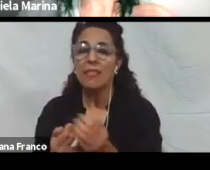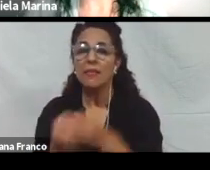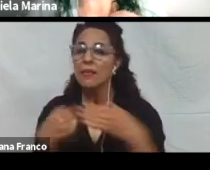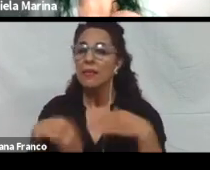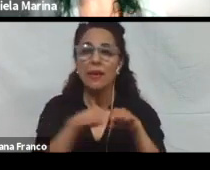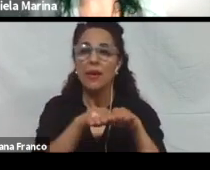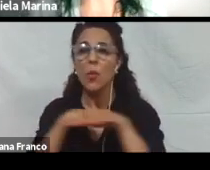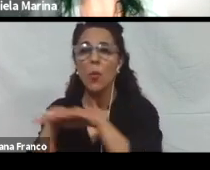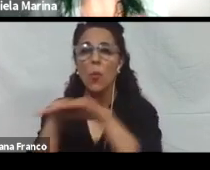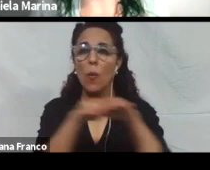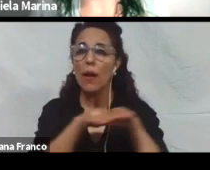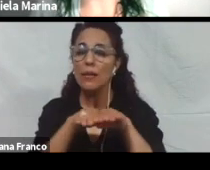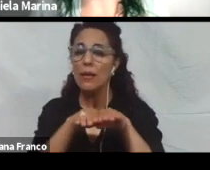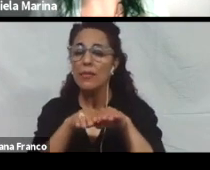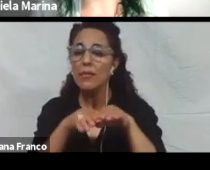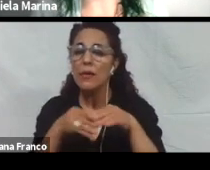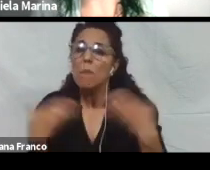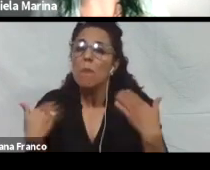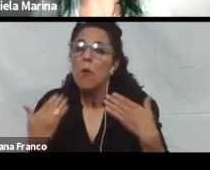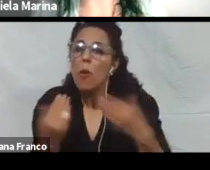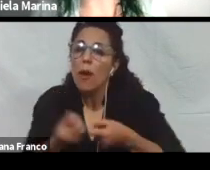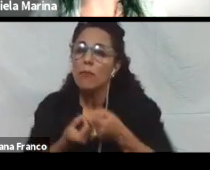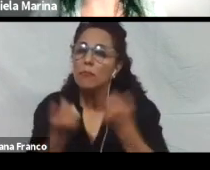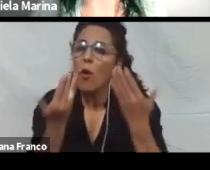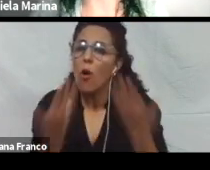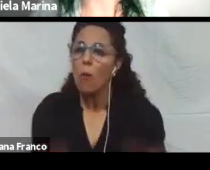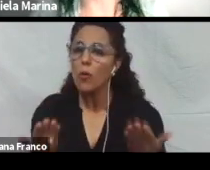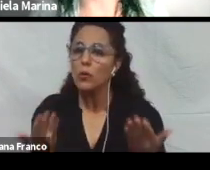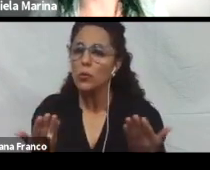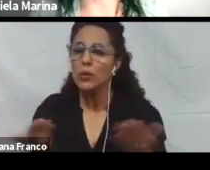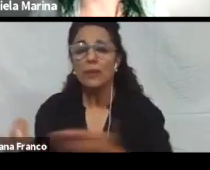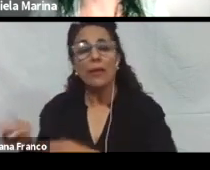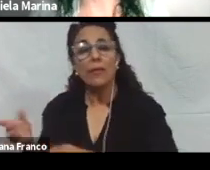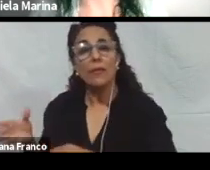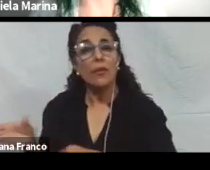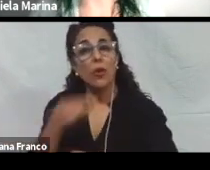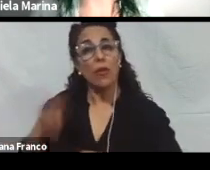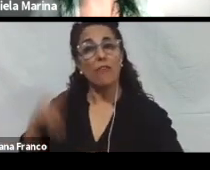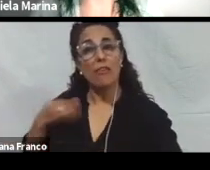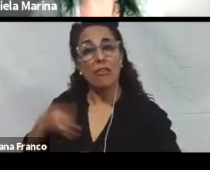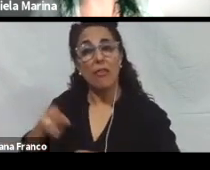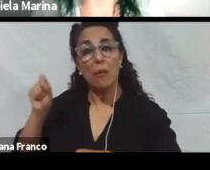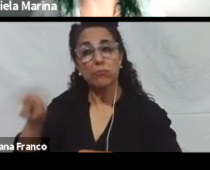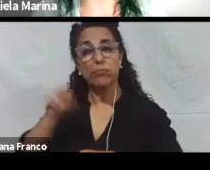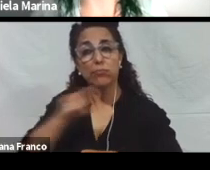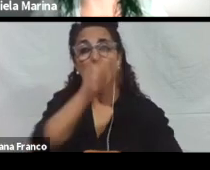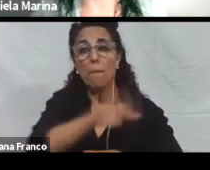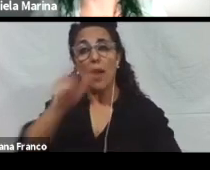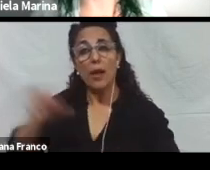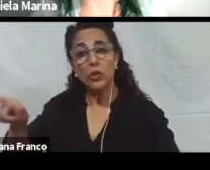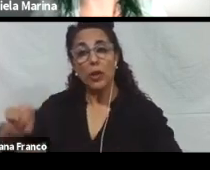y promover oportunidades de aprendizaje durante toda la vida de todas las personas. De esta manera, logramos